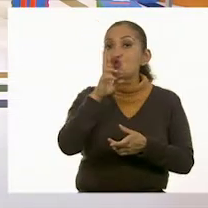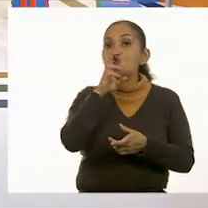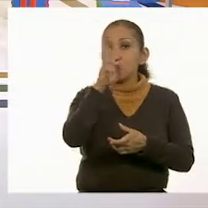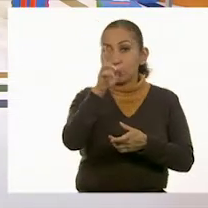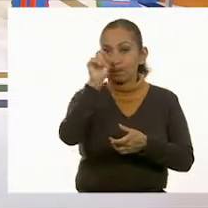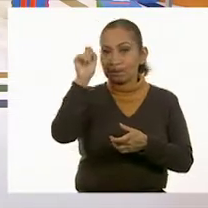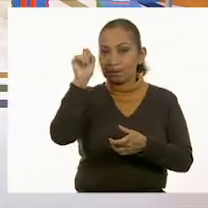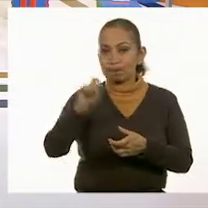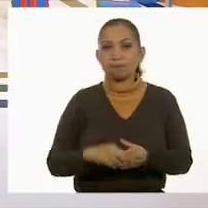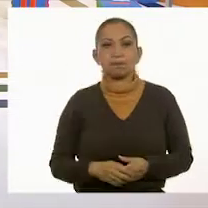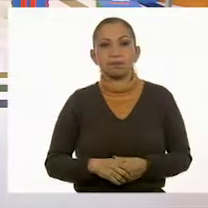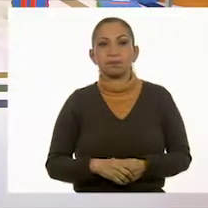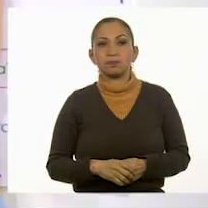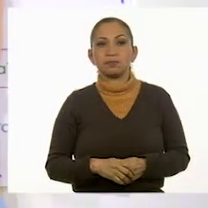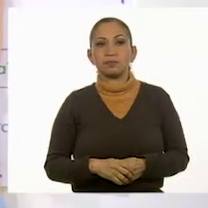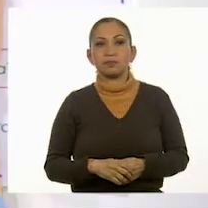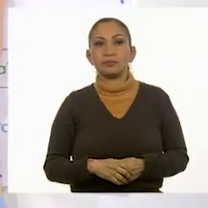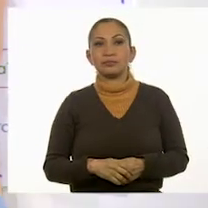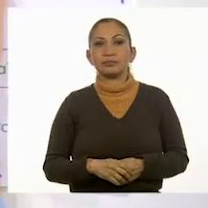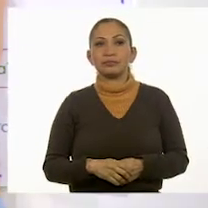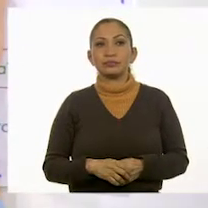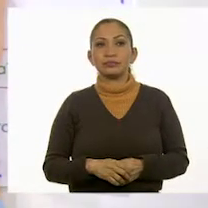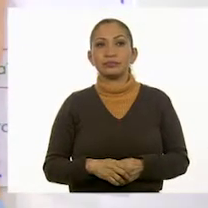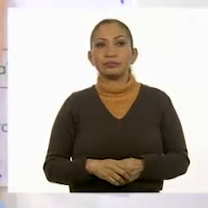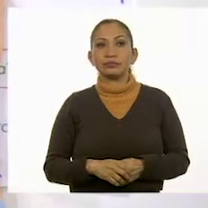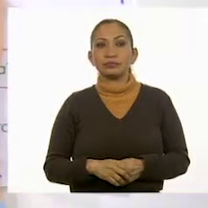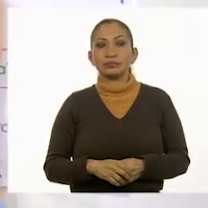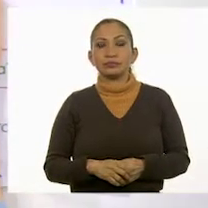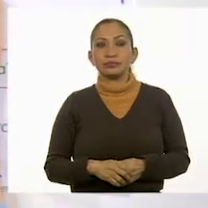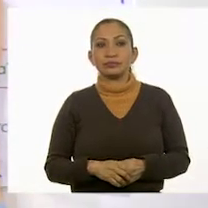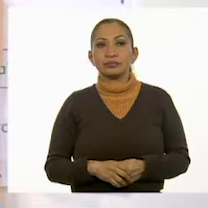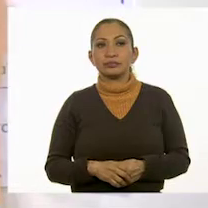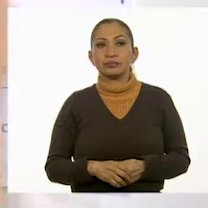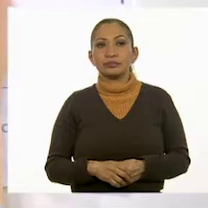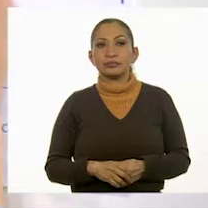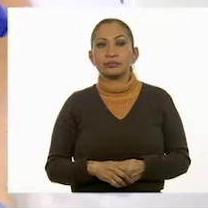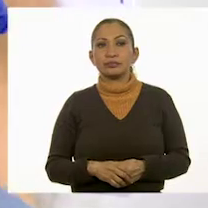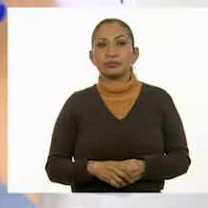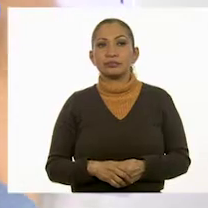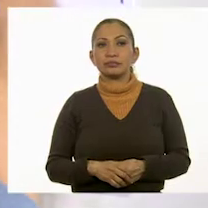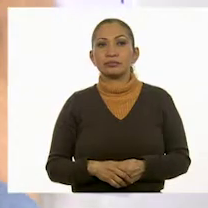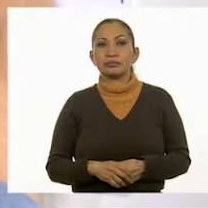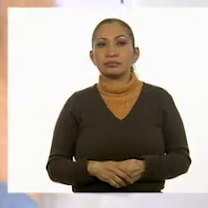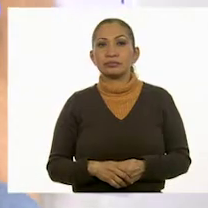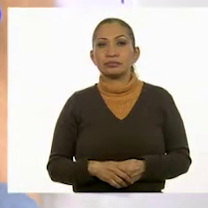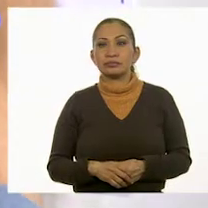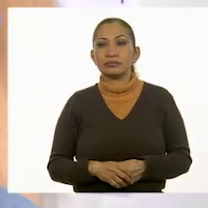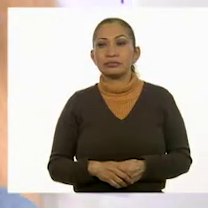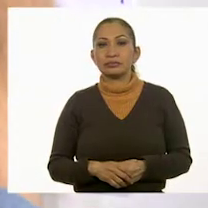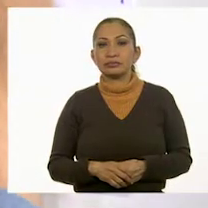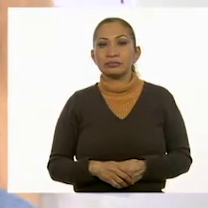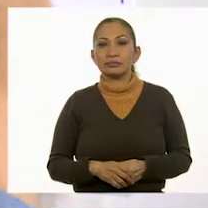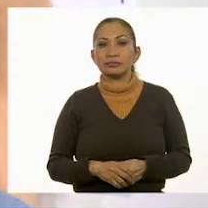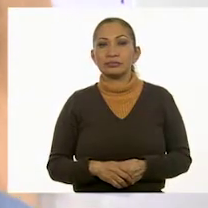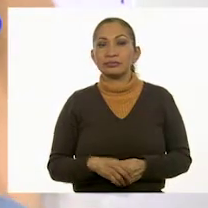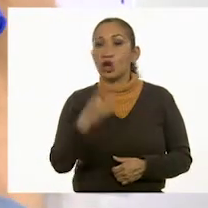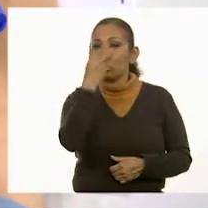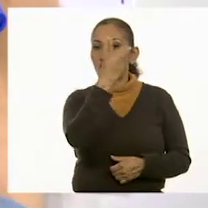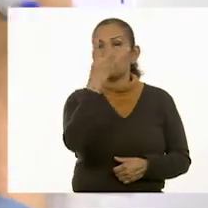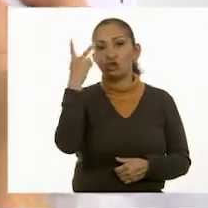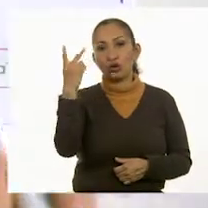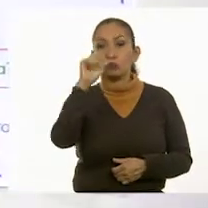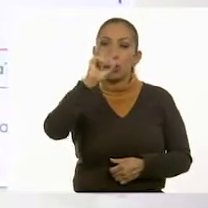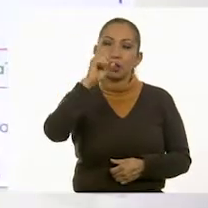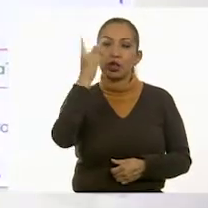tienes que anotar 22. Muy bien. Y anotamos el 2. 20. Y luego otro